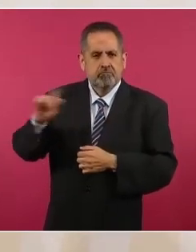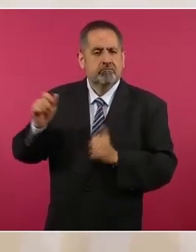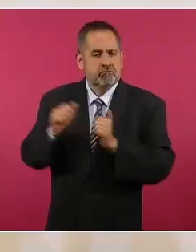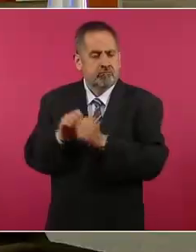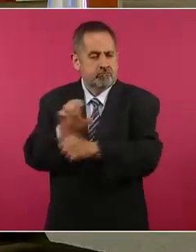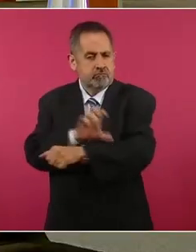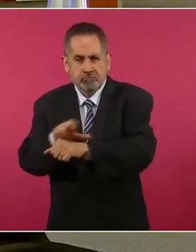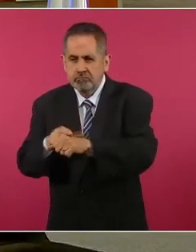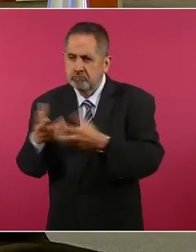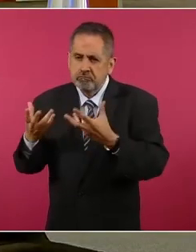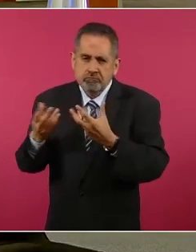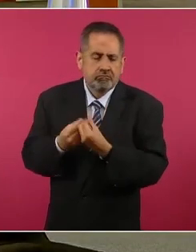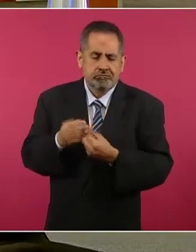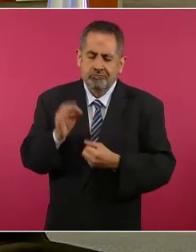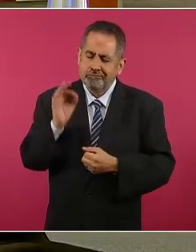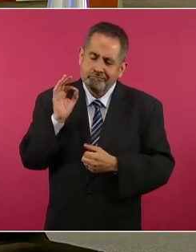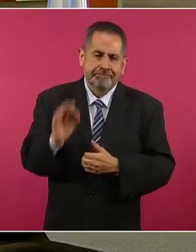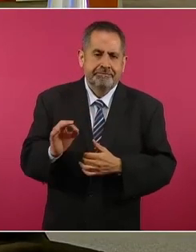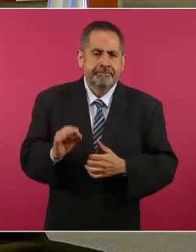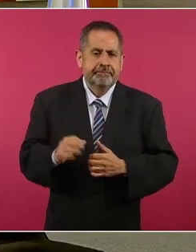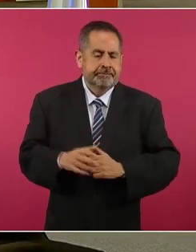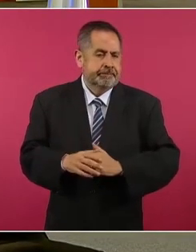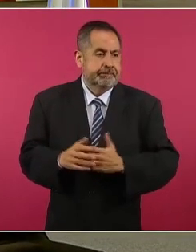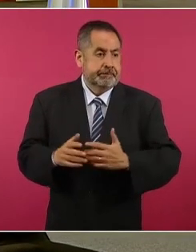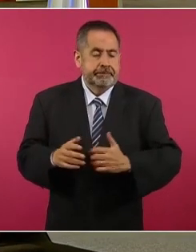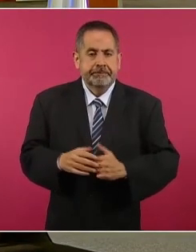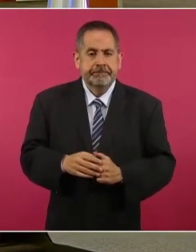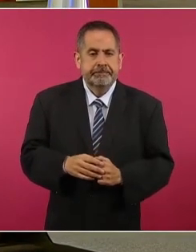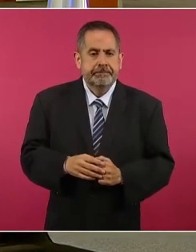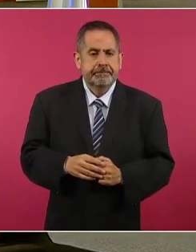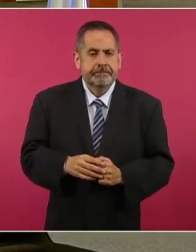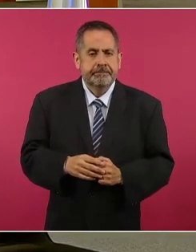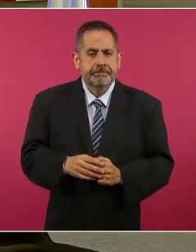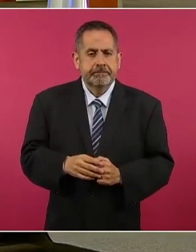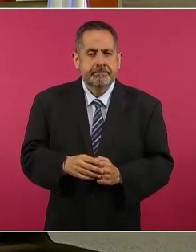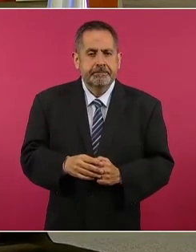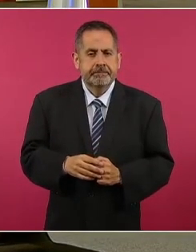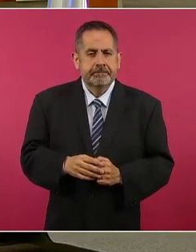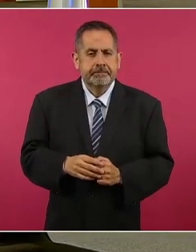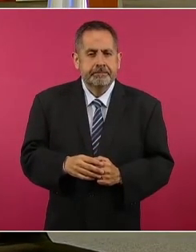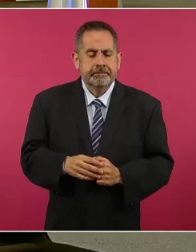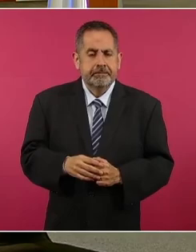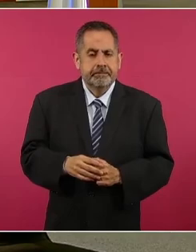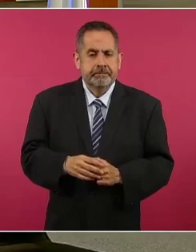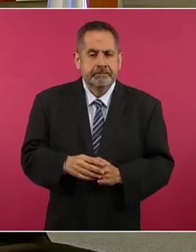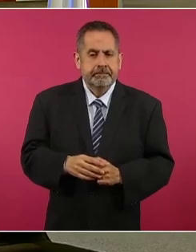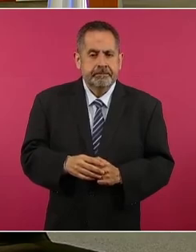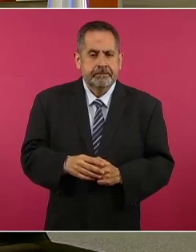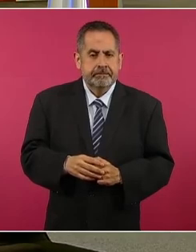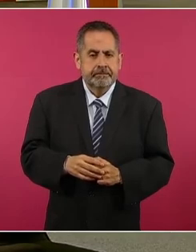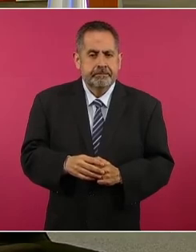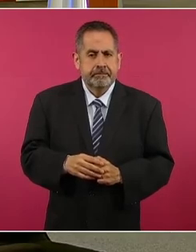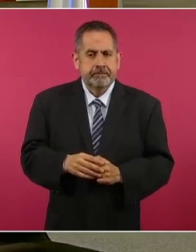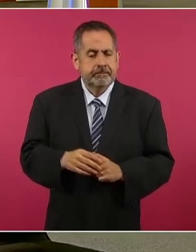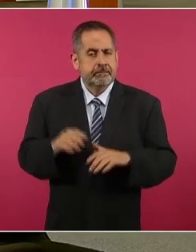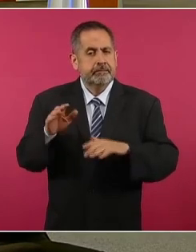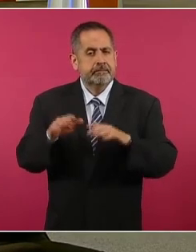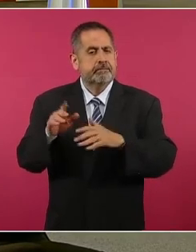coordinada. A veces, por eso no